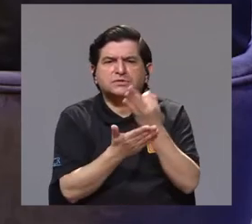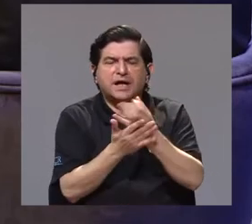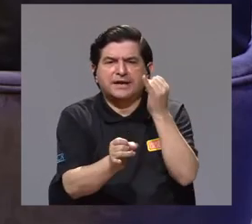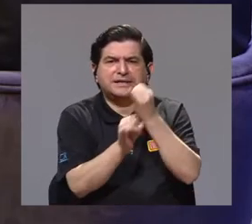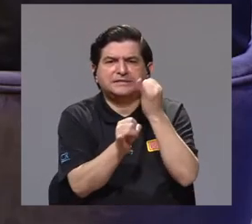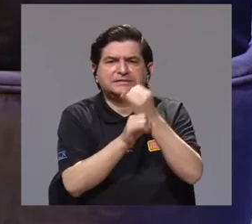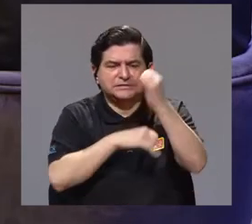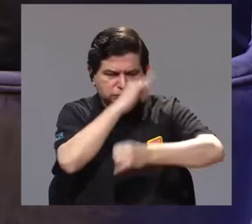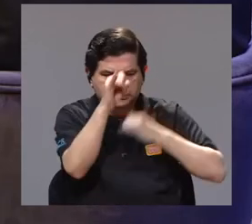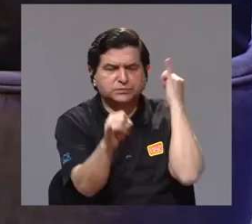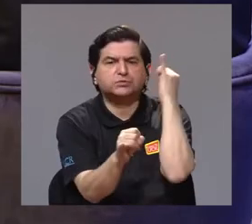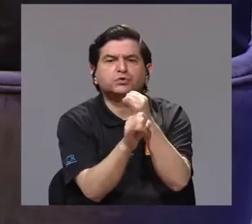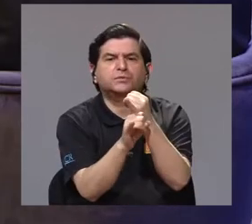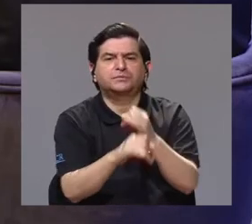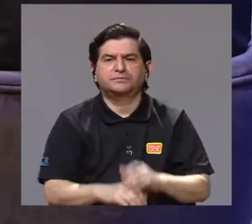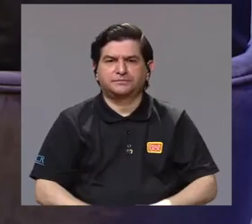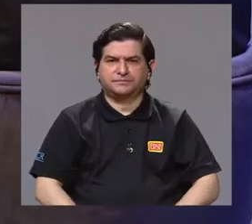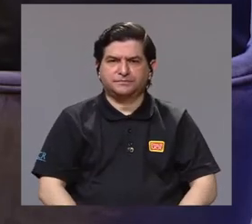financiamiento con entes internacionales.